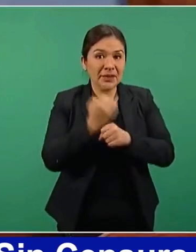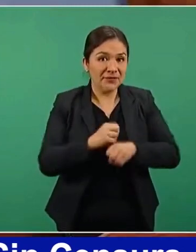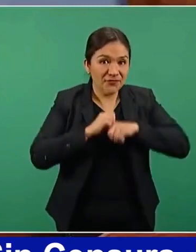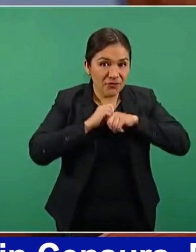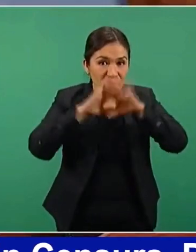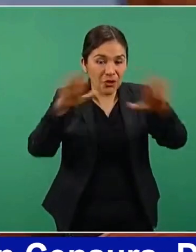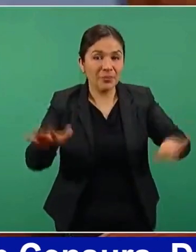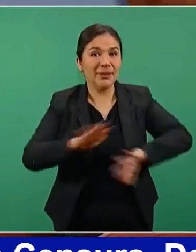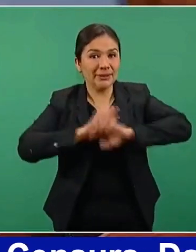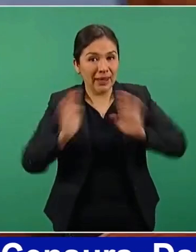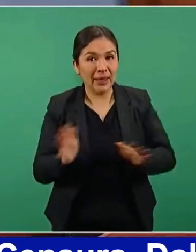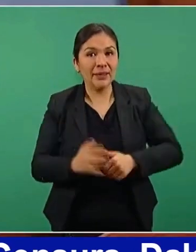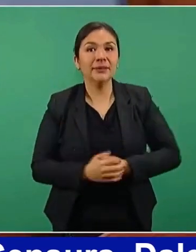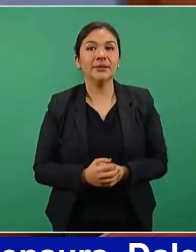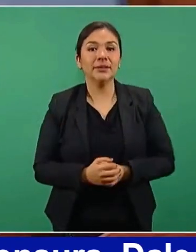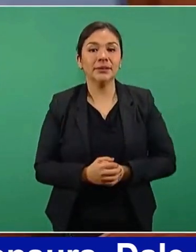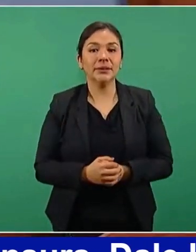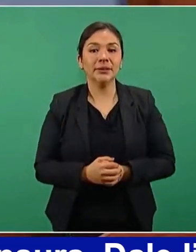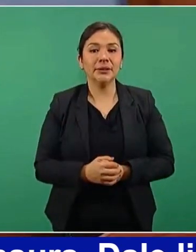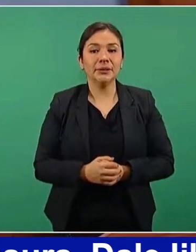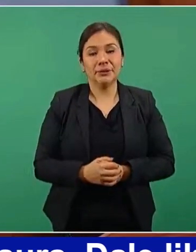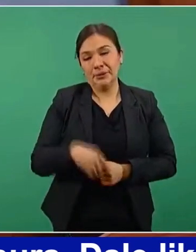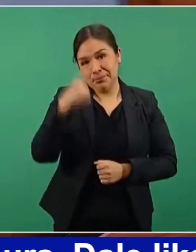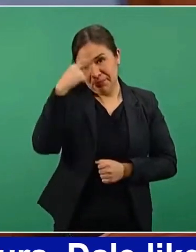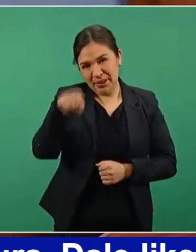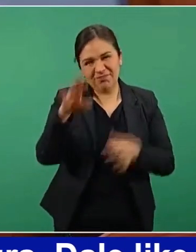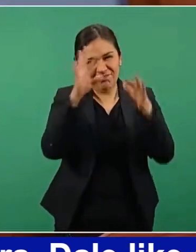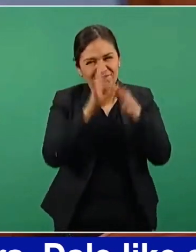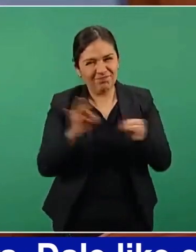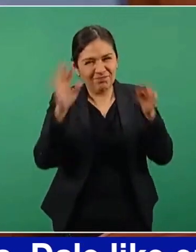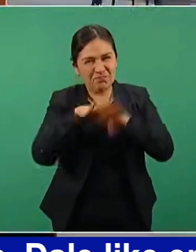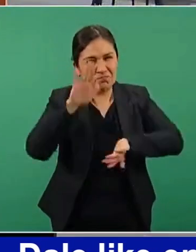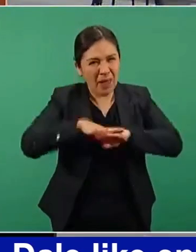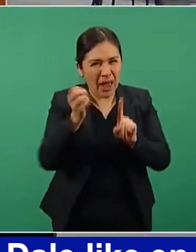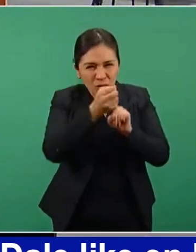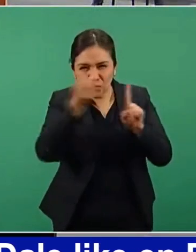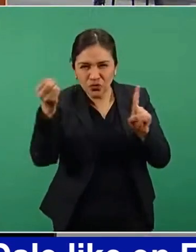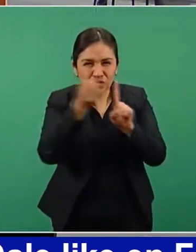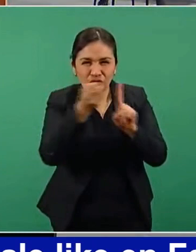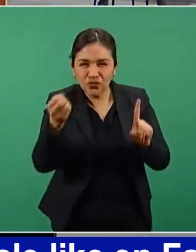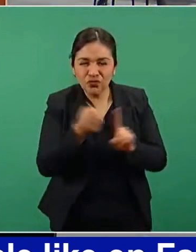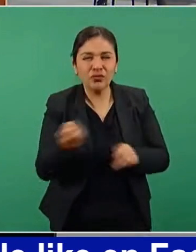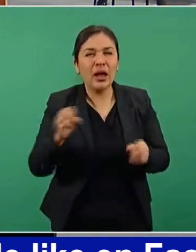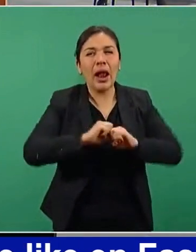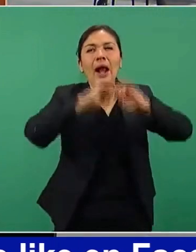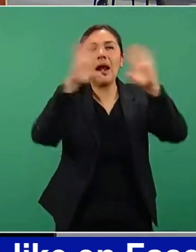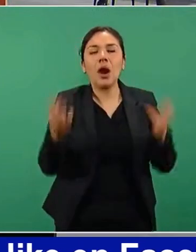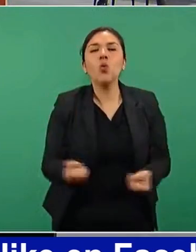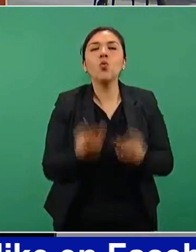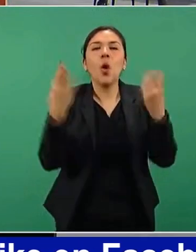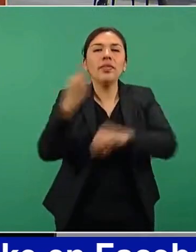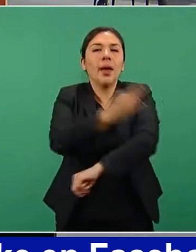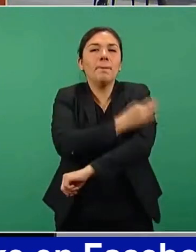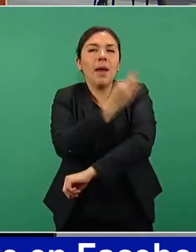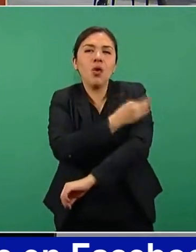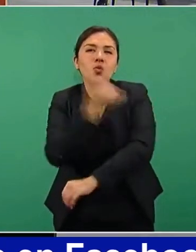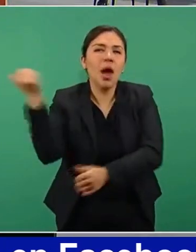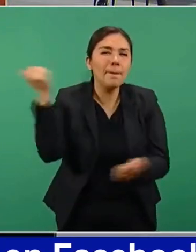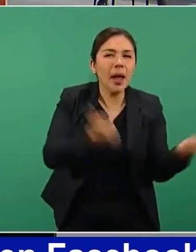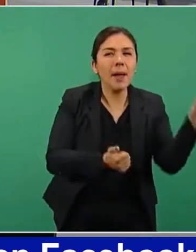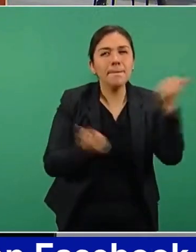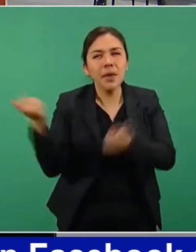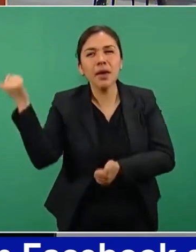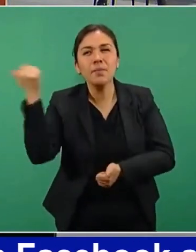a detalle sobre la llegada de las vacunas y la forma